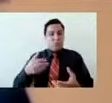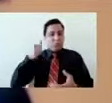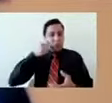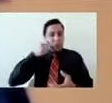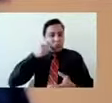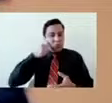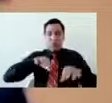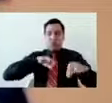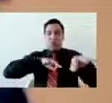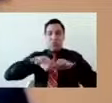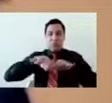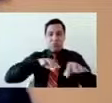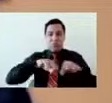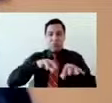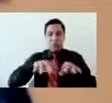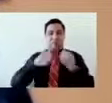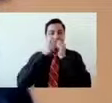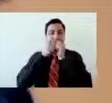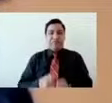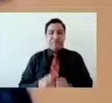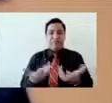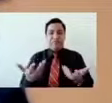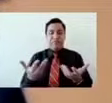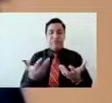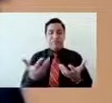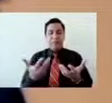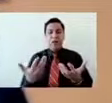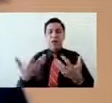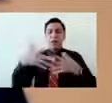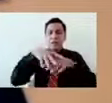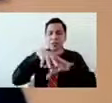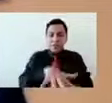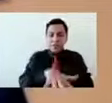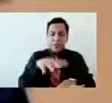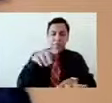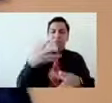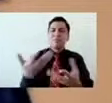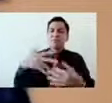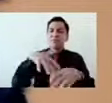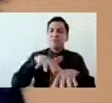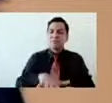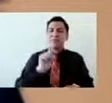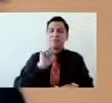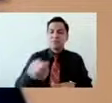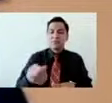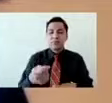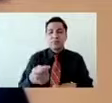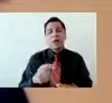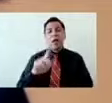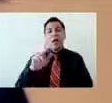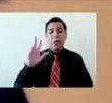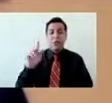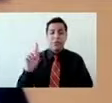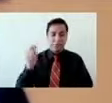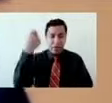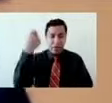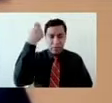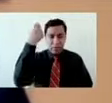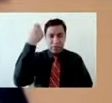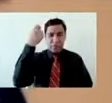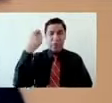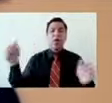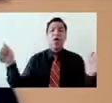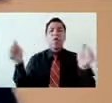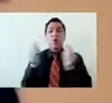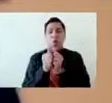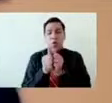quedarse, que esta parte híbrida va a ser uno de los elementos fundamentales para poder seguir fortaleciendo y trabajando.